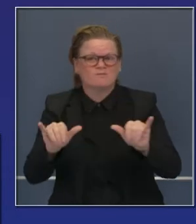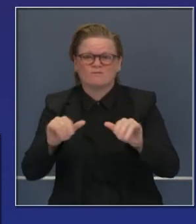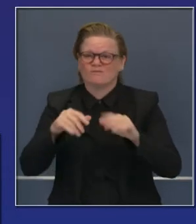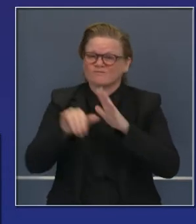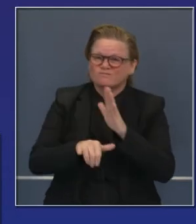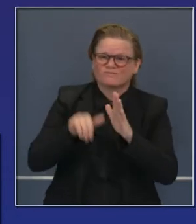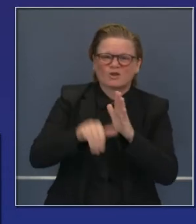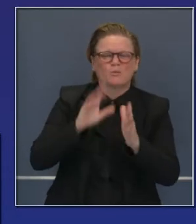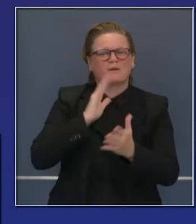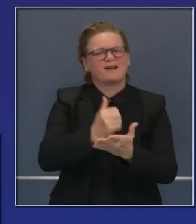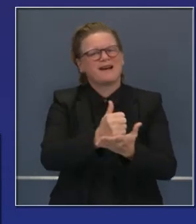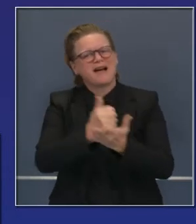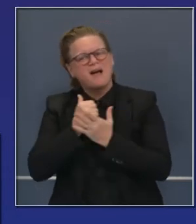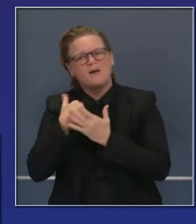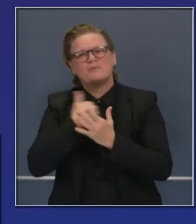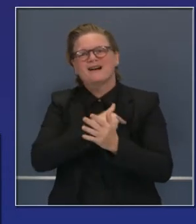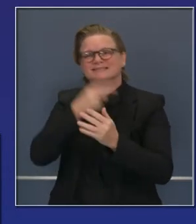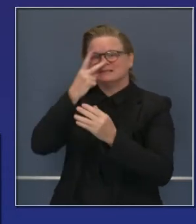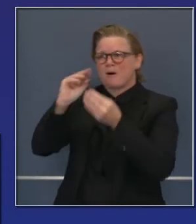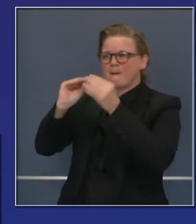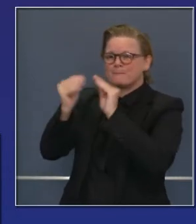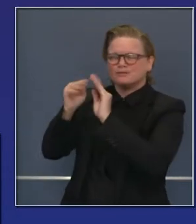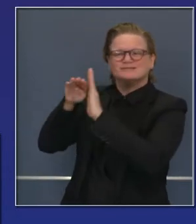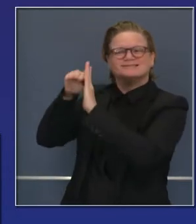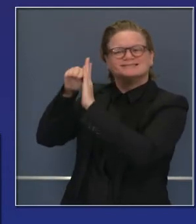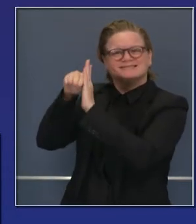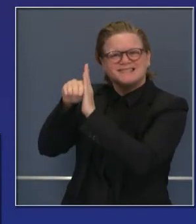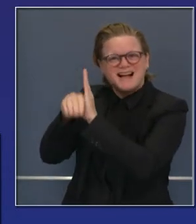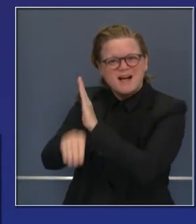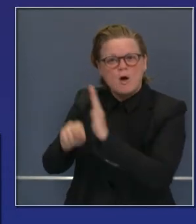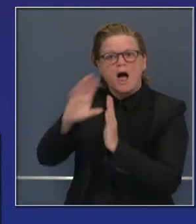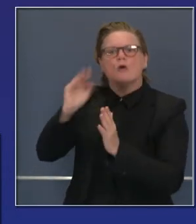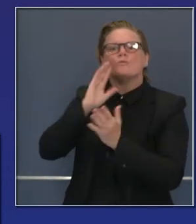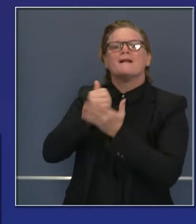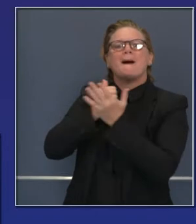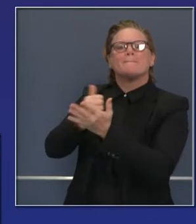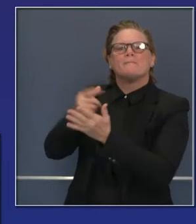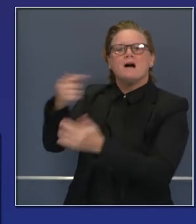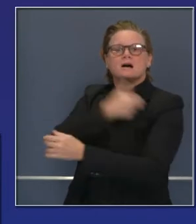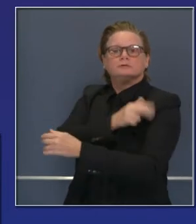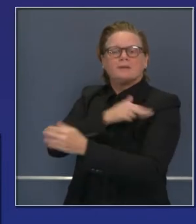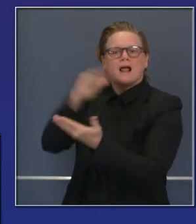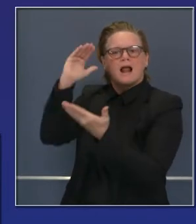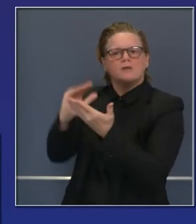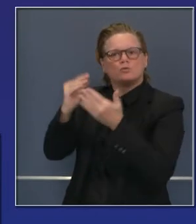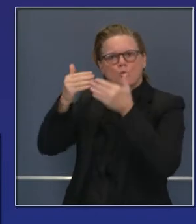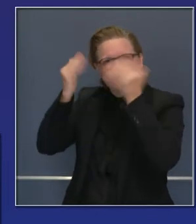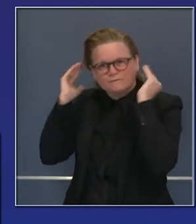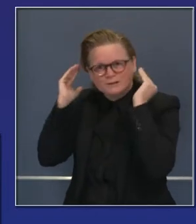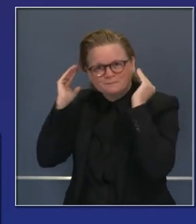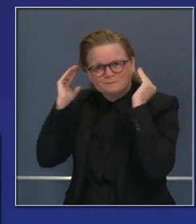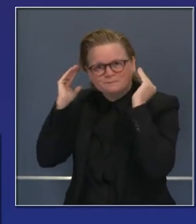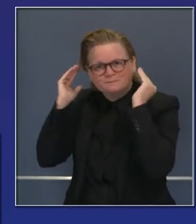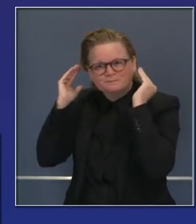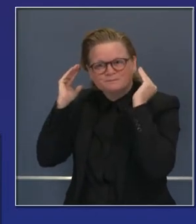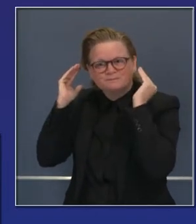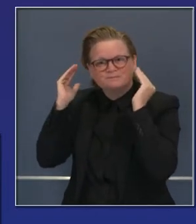para traer a los hospitales a una situación donde pueden lidiar con esa sobrecarga de pacientes,